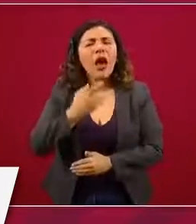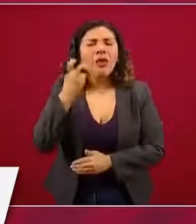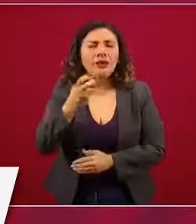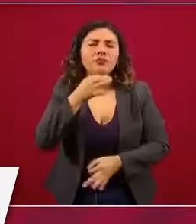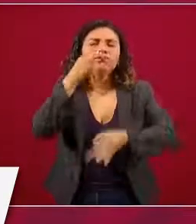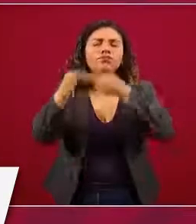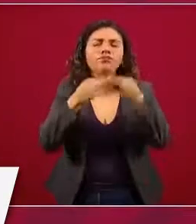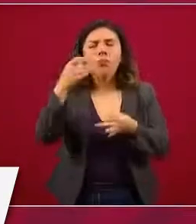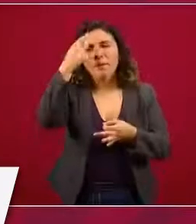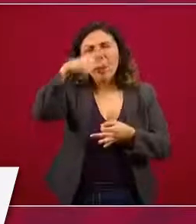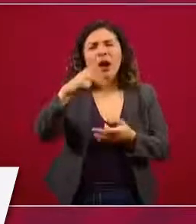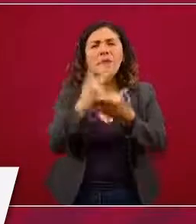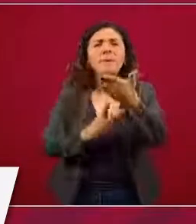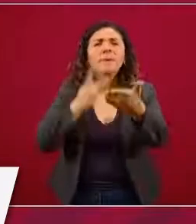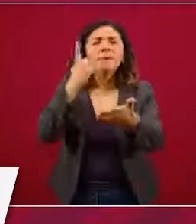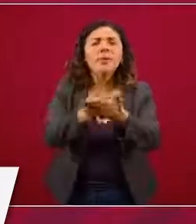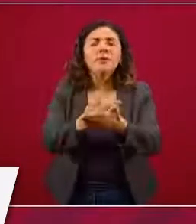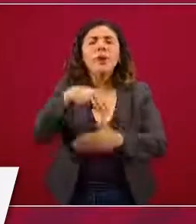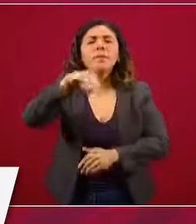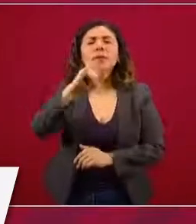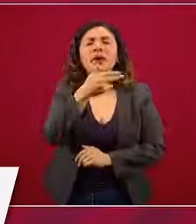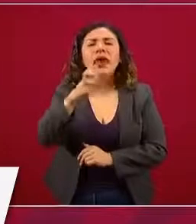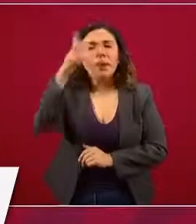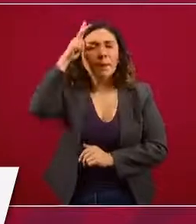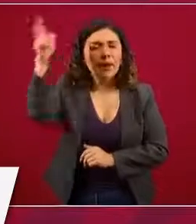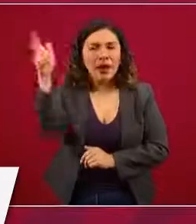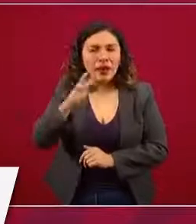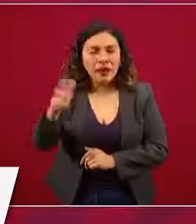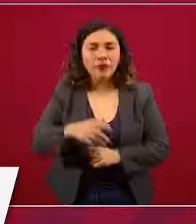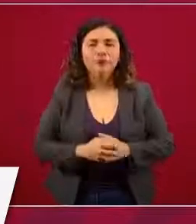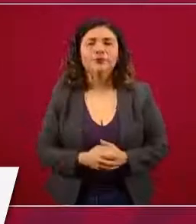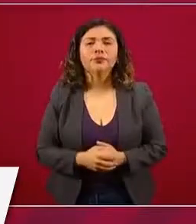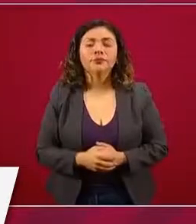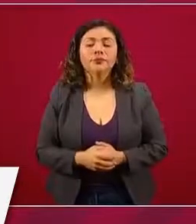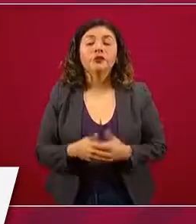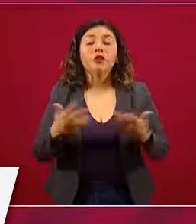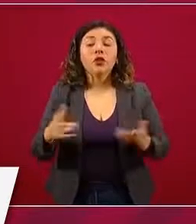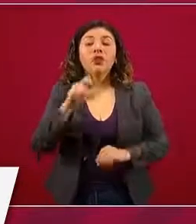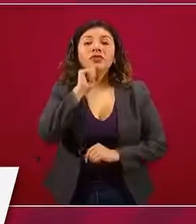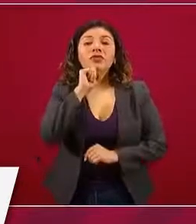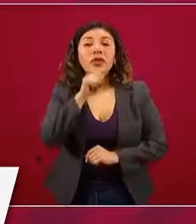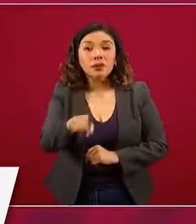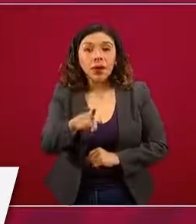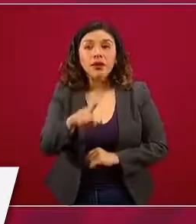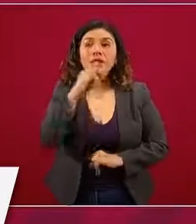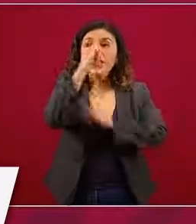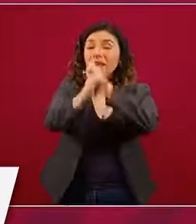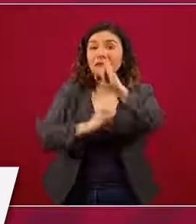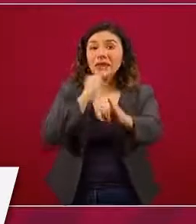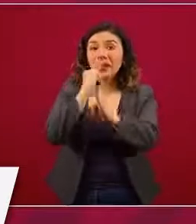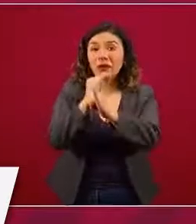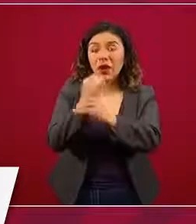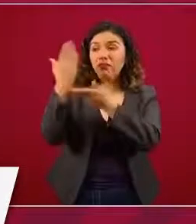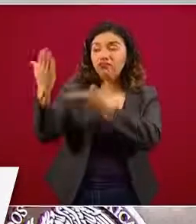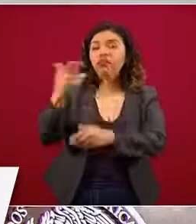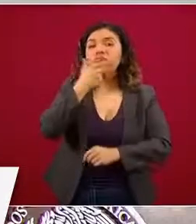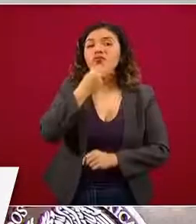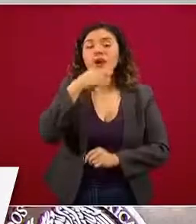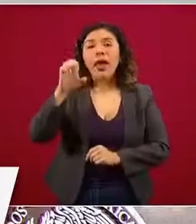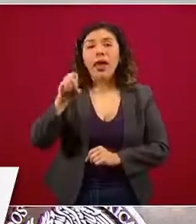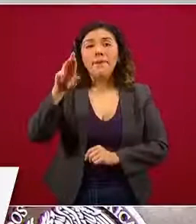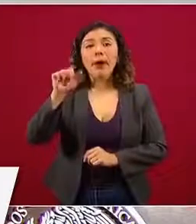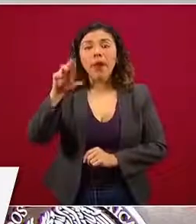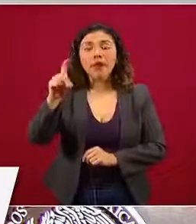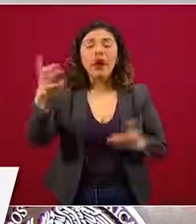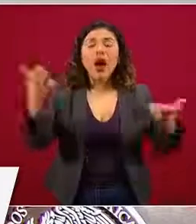anunciada condecoración Miguel Hidalgo. También, en el aspecto internacional, el canciller Ebrard